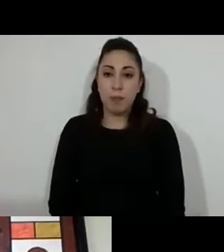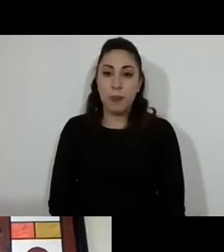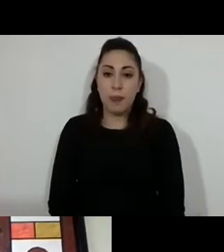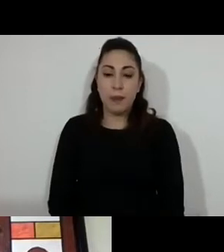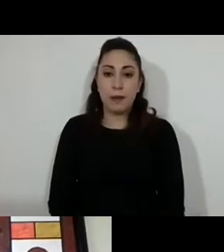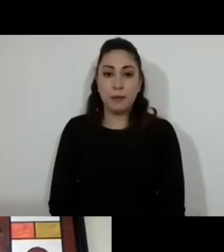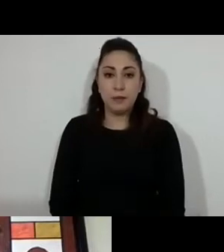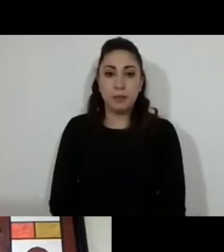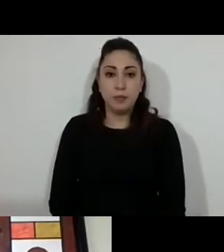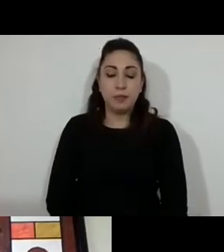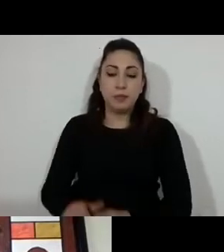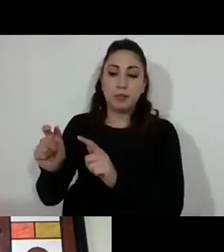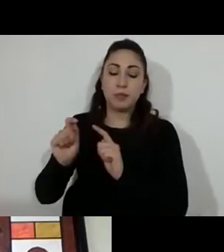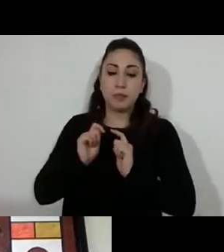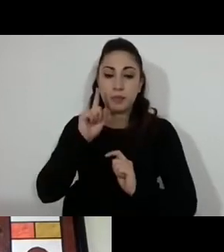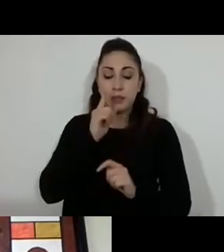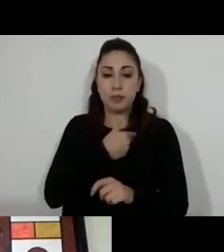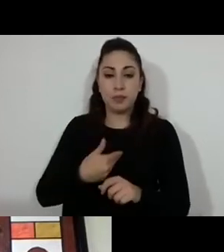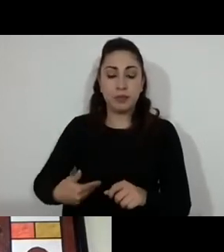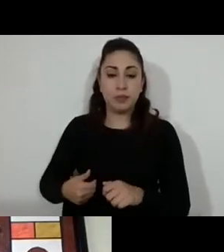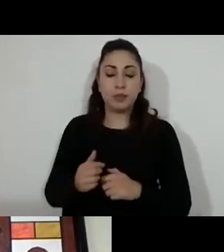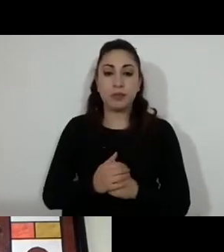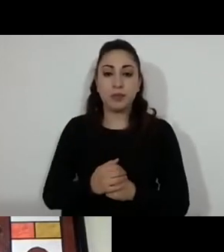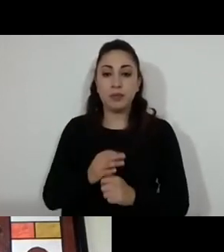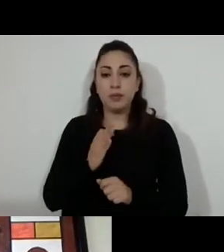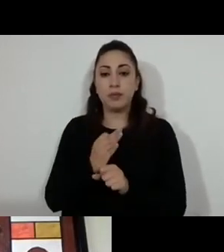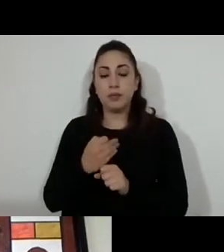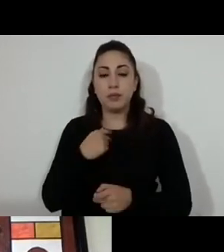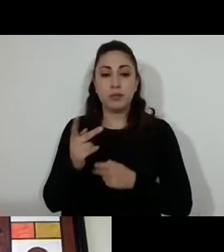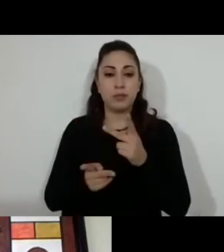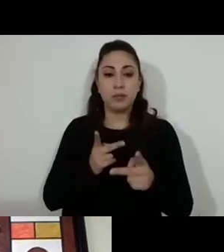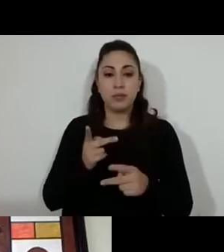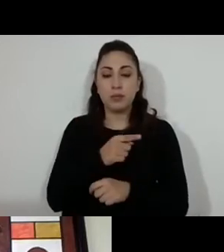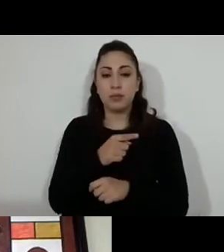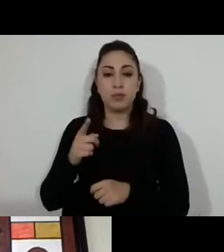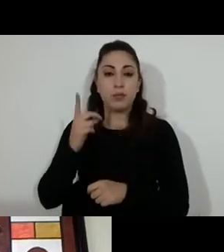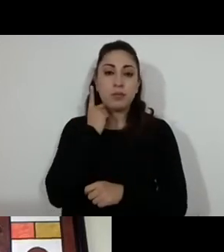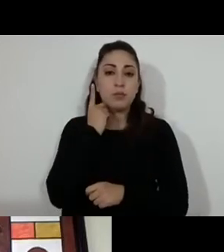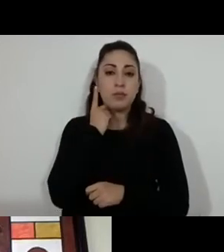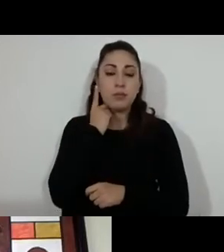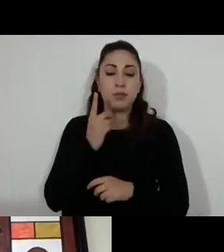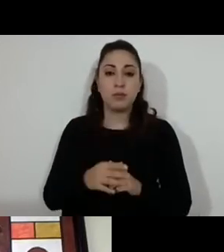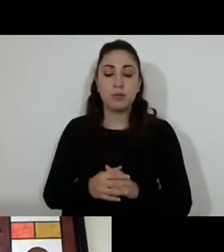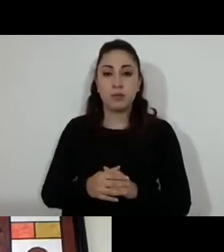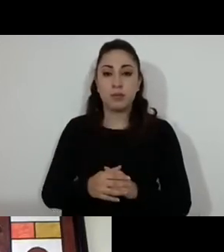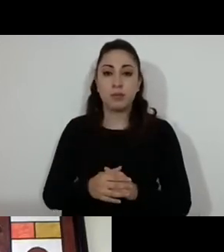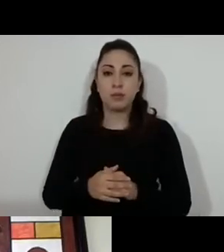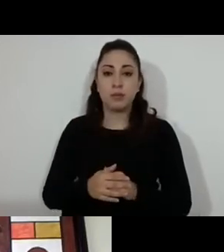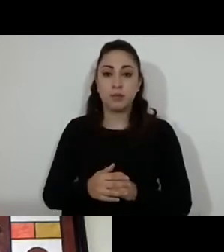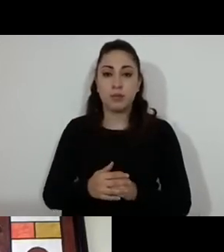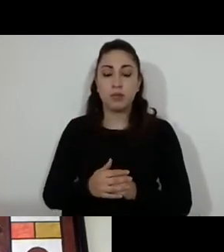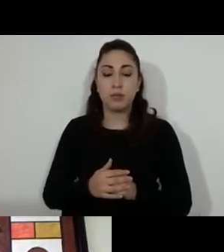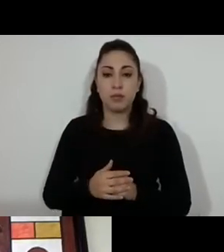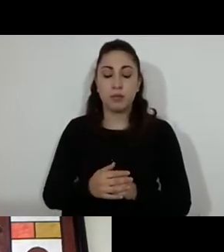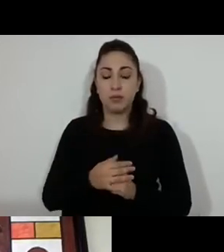Con instrucciones de la diputada presidenta, se pregunta a las y los diputados presentes en votación